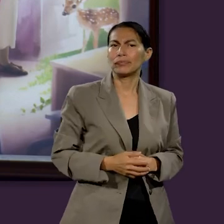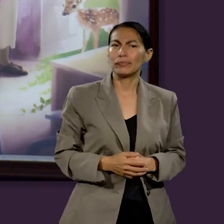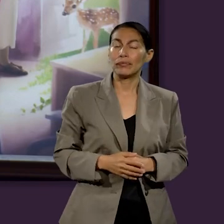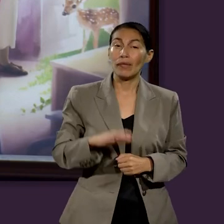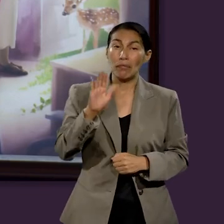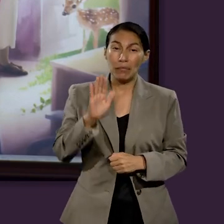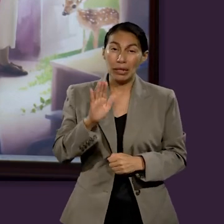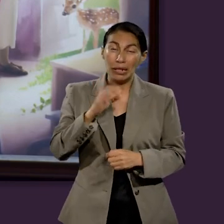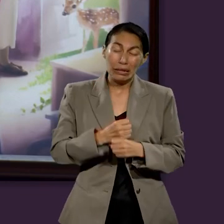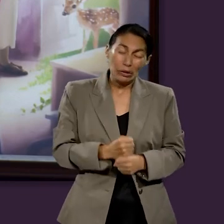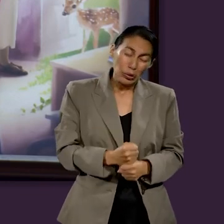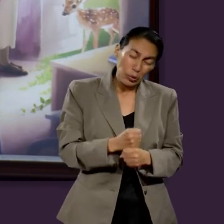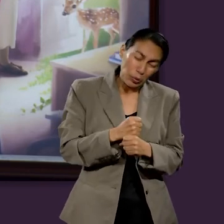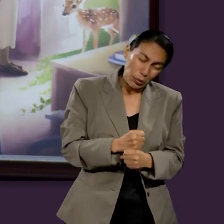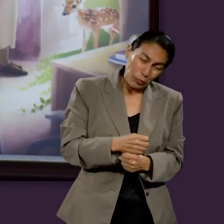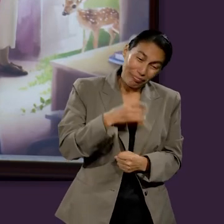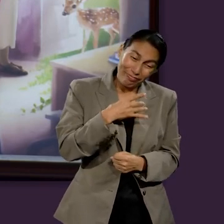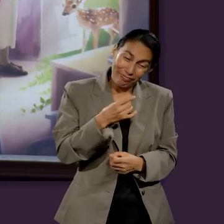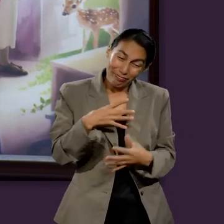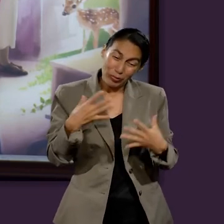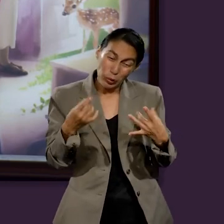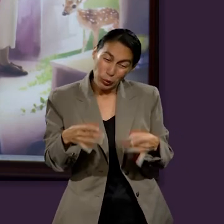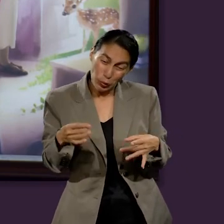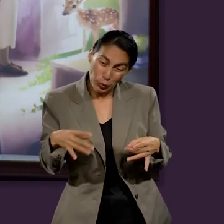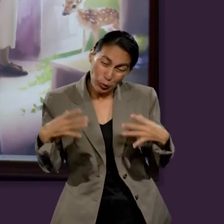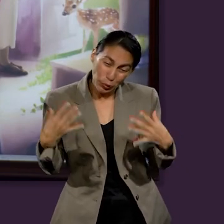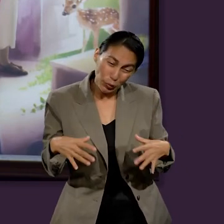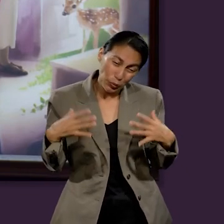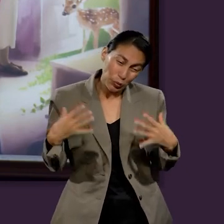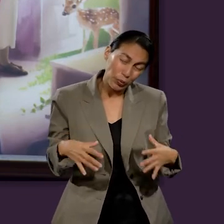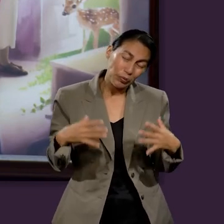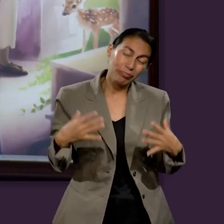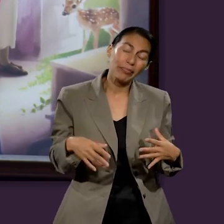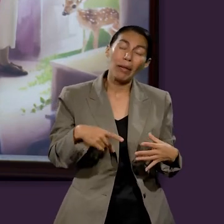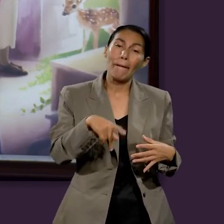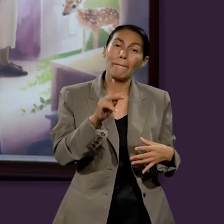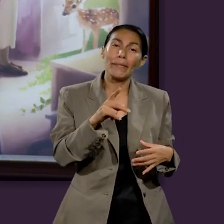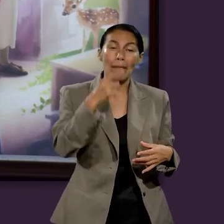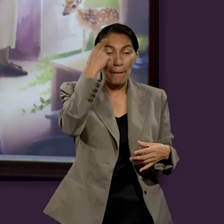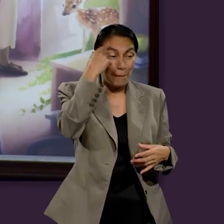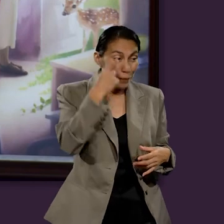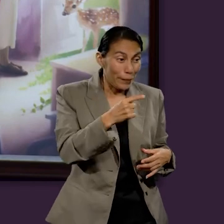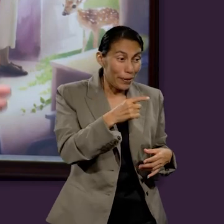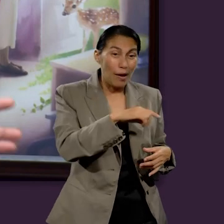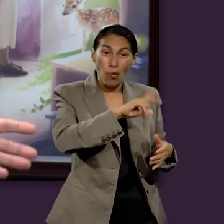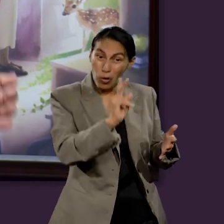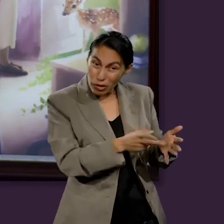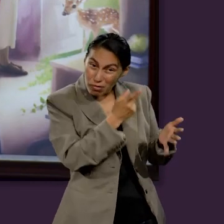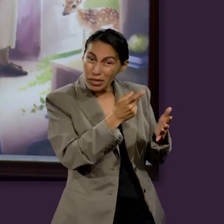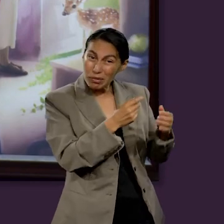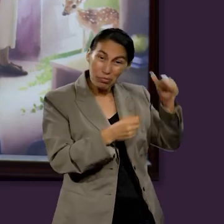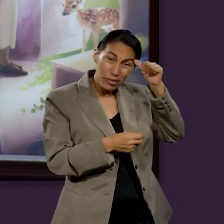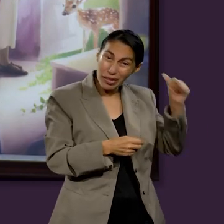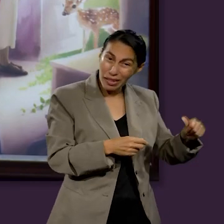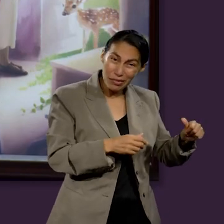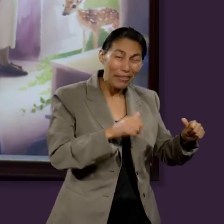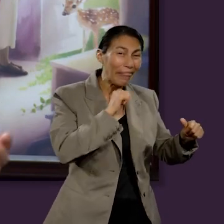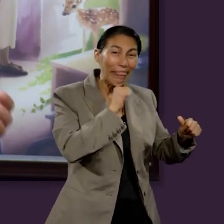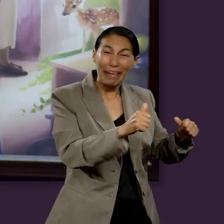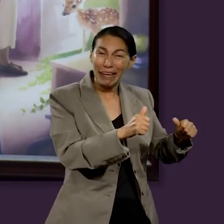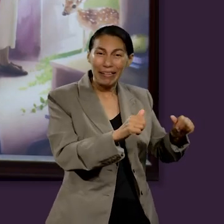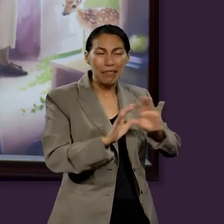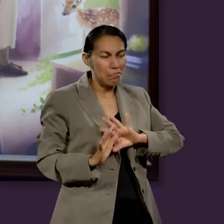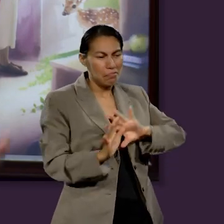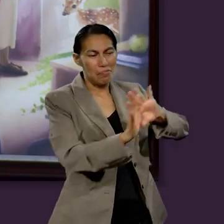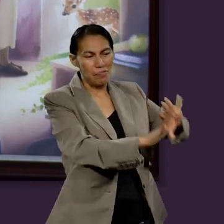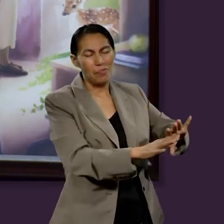suena doloroso destruir a esos seres humanos, pero es con ese propósito.